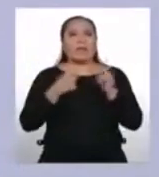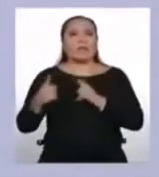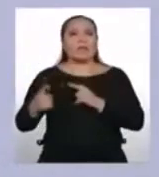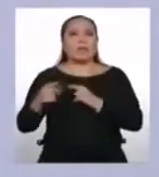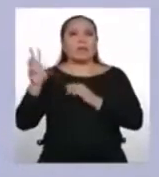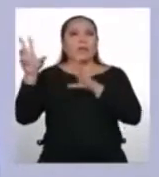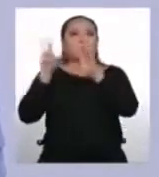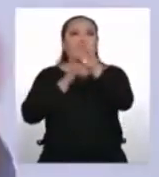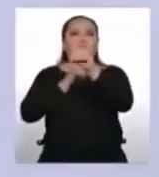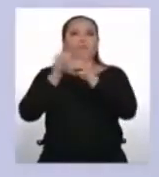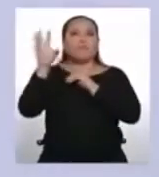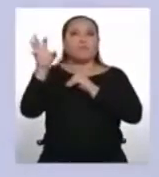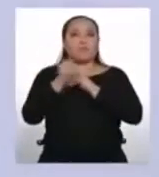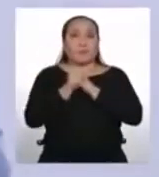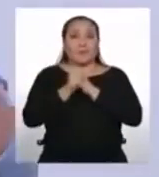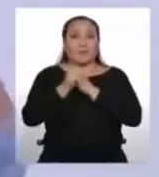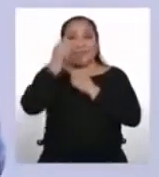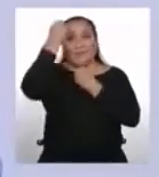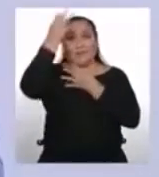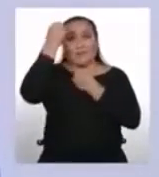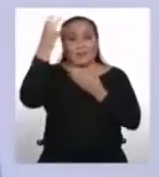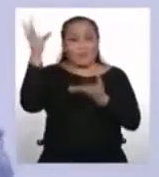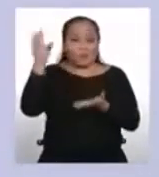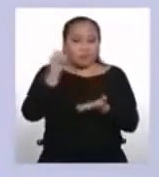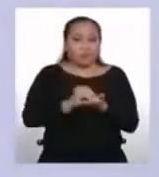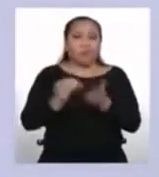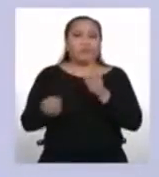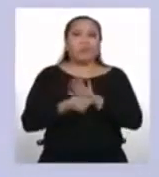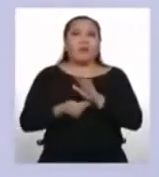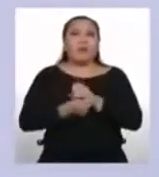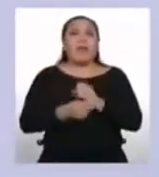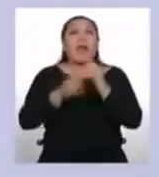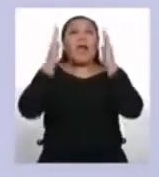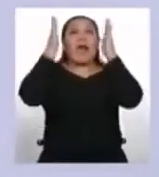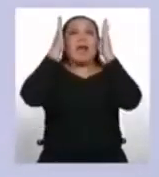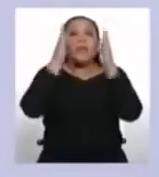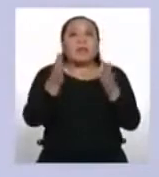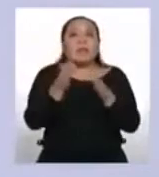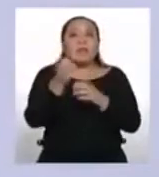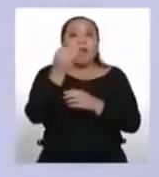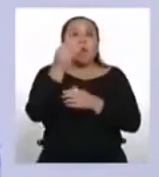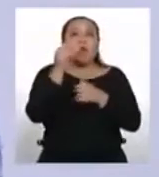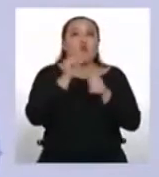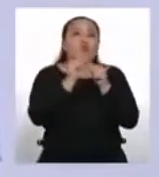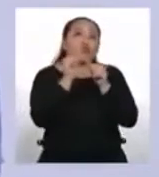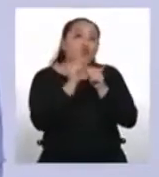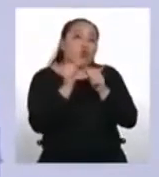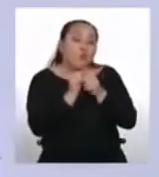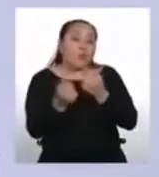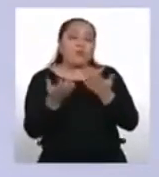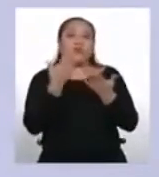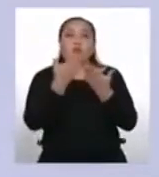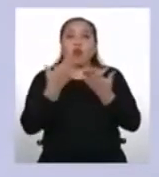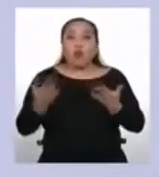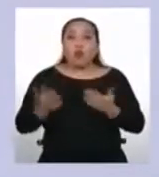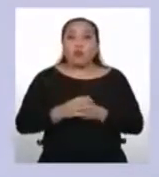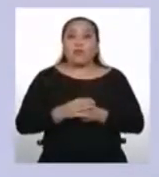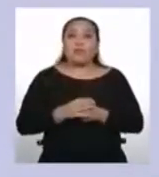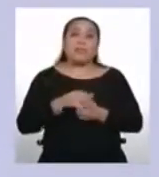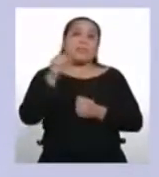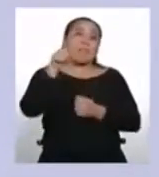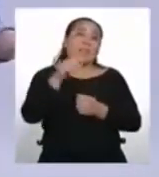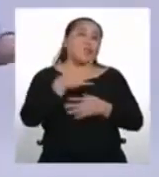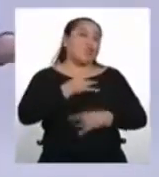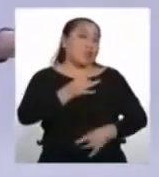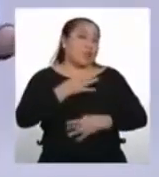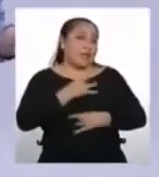enfrentarte a esta tarea. Y por último, presta atención a aquellos datos que quizás se mencionan solo una vez en audios o videos y que suelen